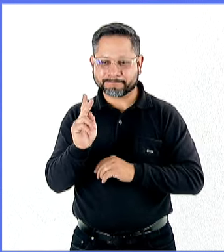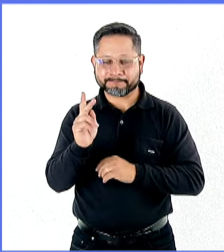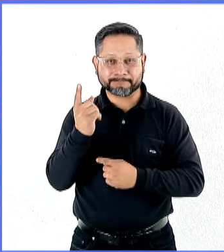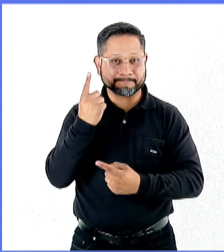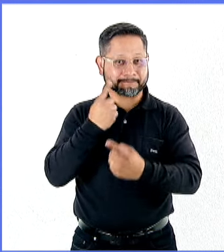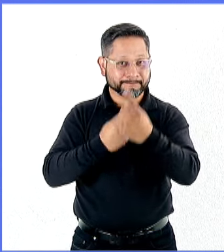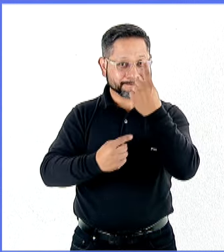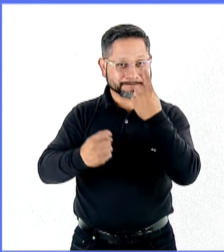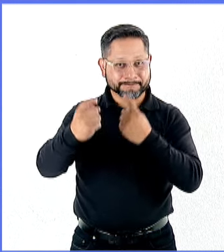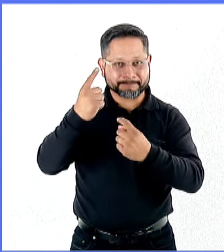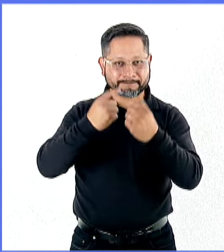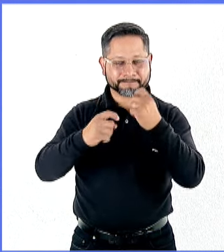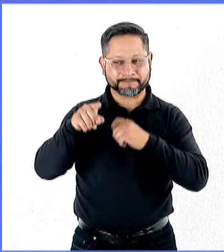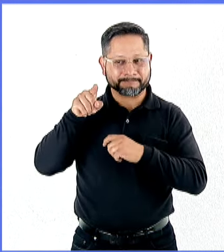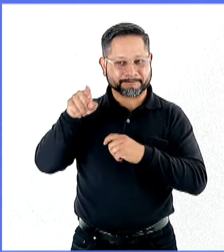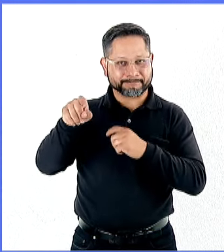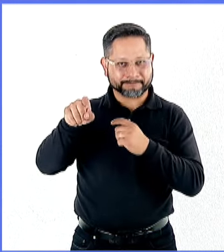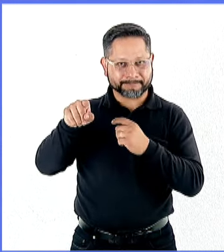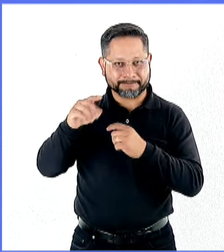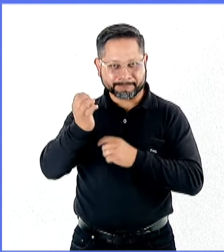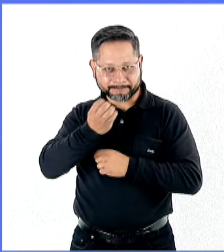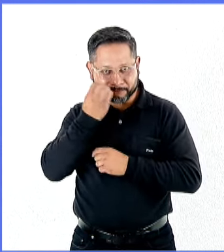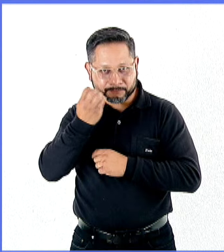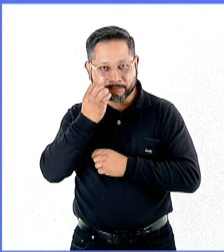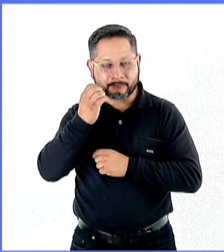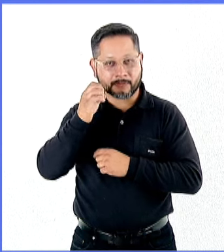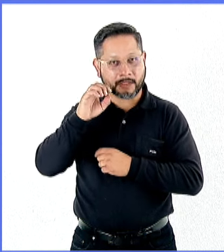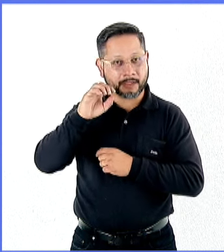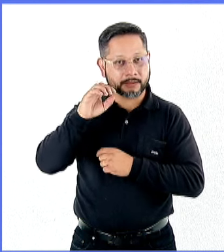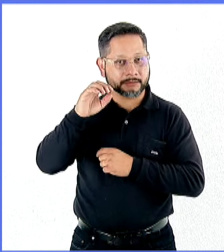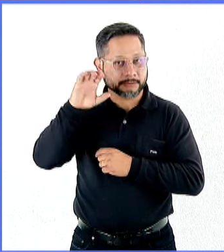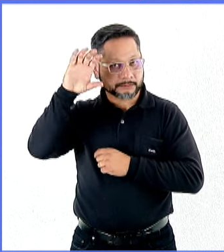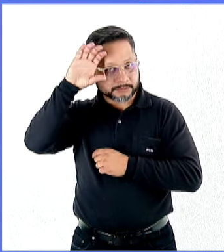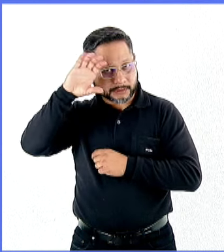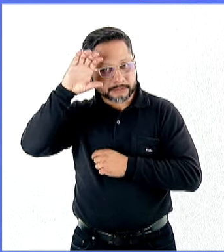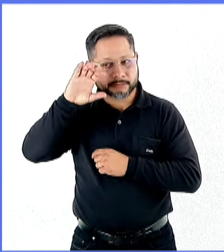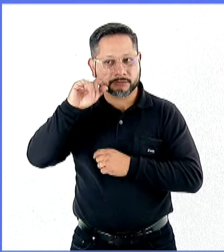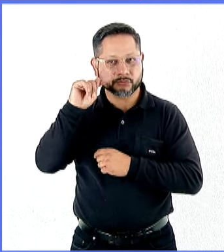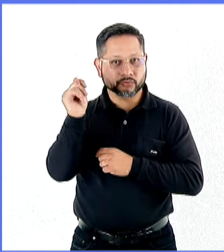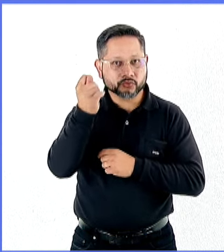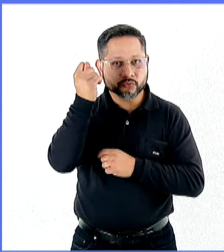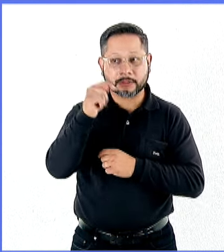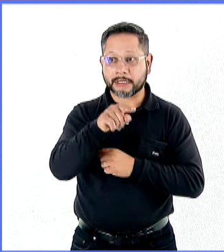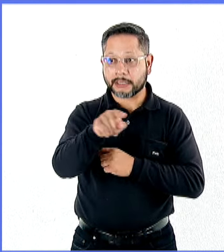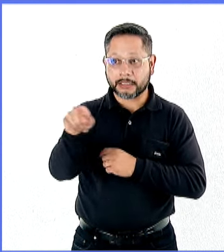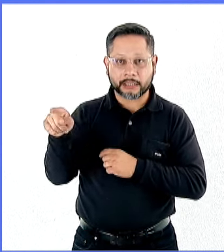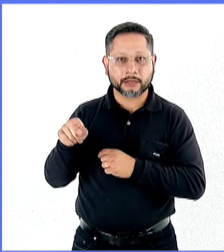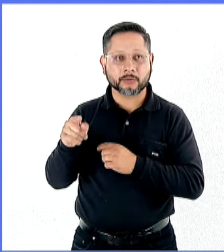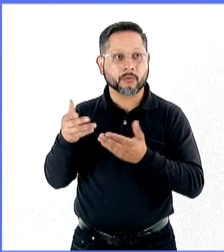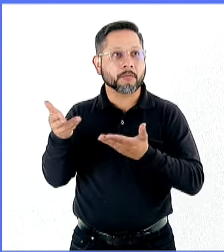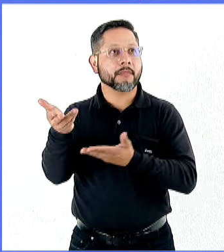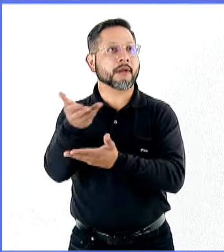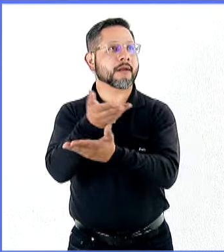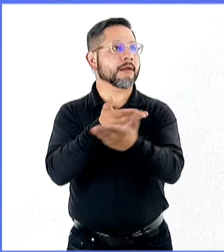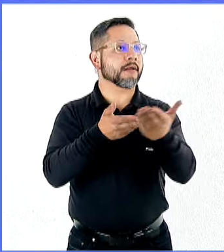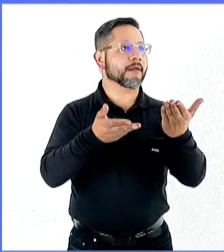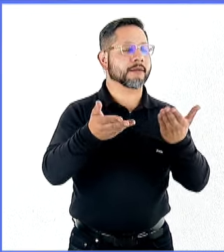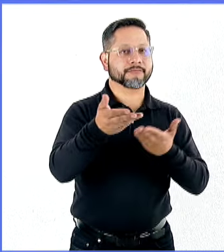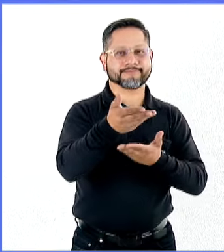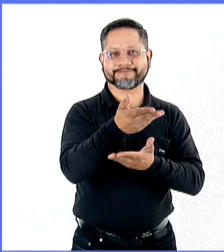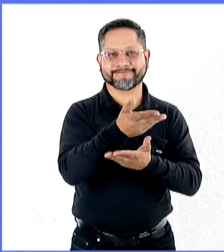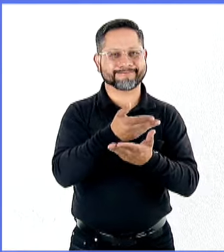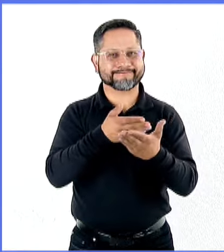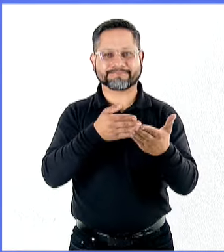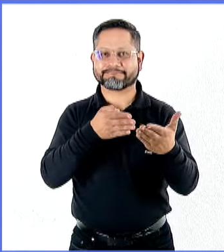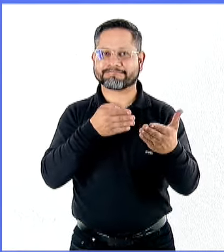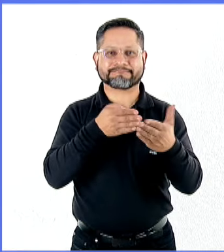de ciencia y tecnología es un punto que esos países no la comparten con los demás. Hay una barrera en